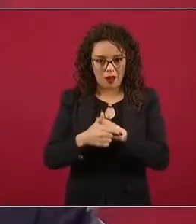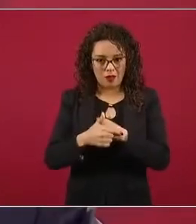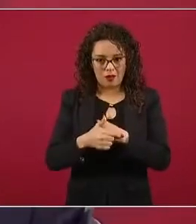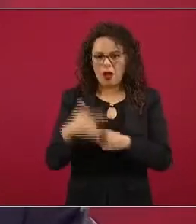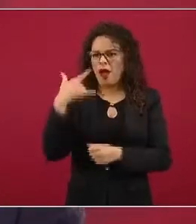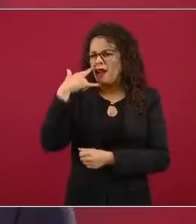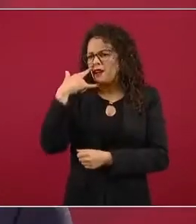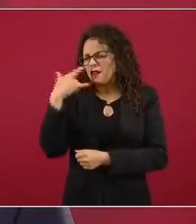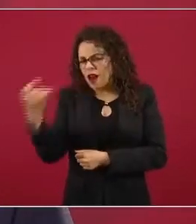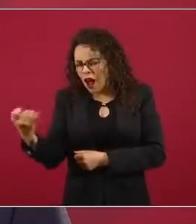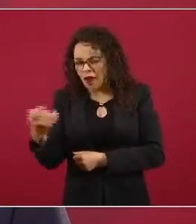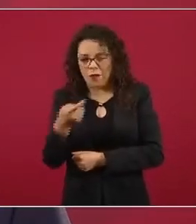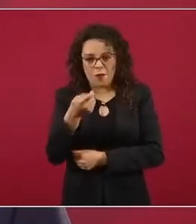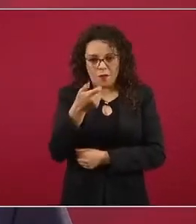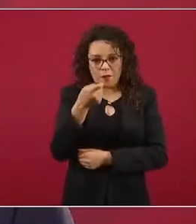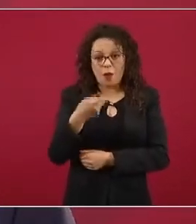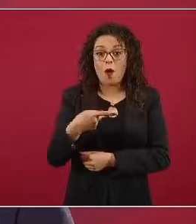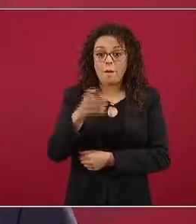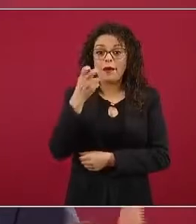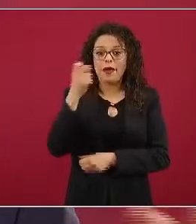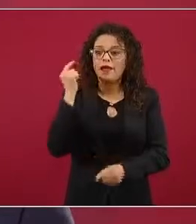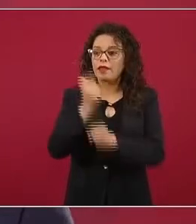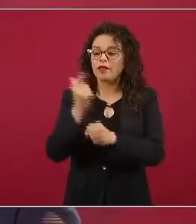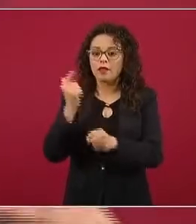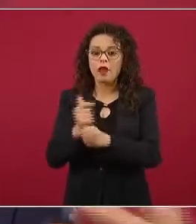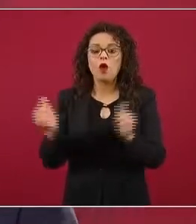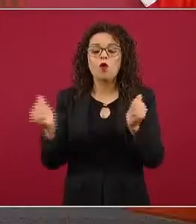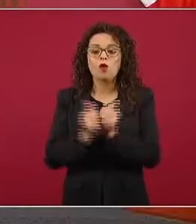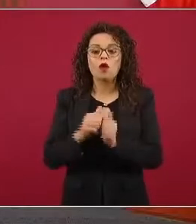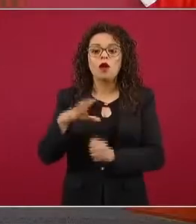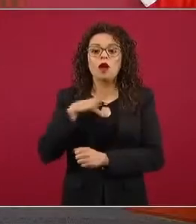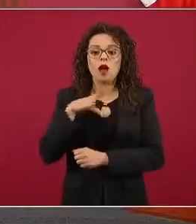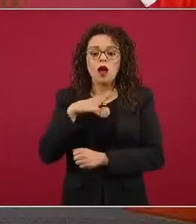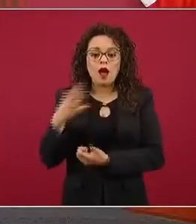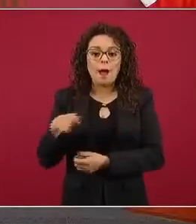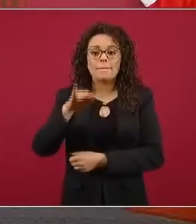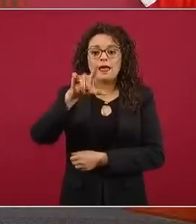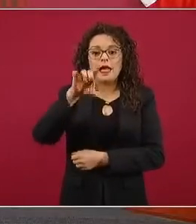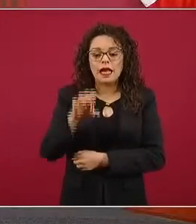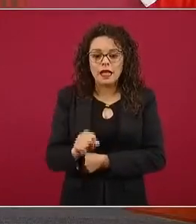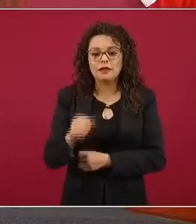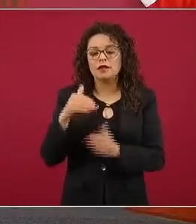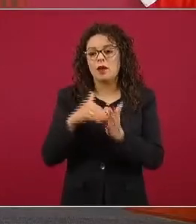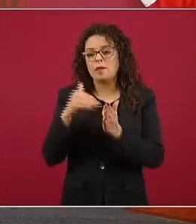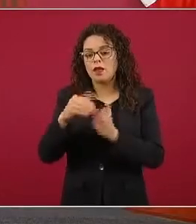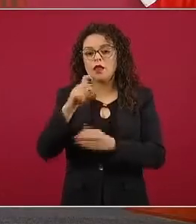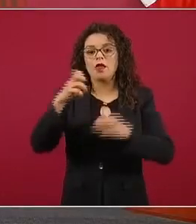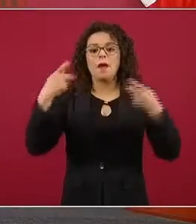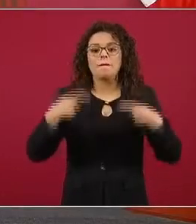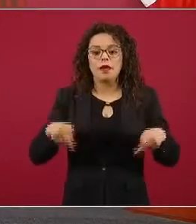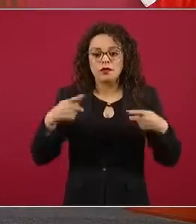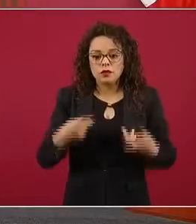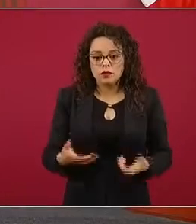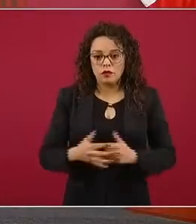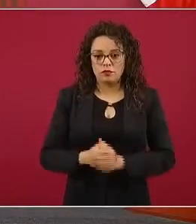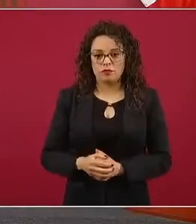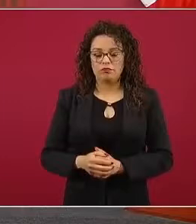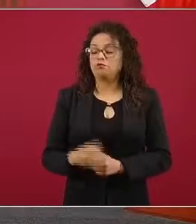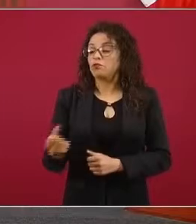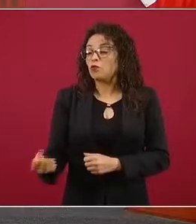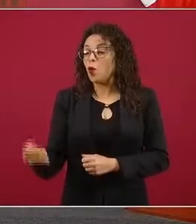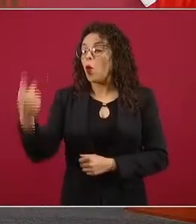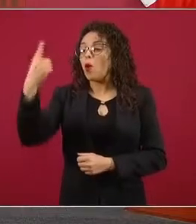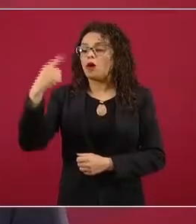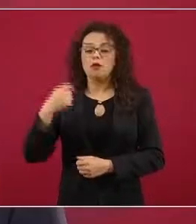miles de personas, o decenas, o centenas, o millones de personas que lo utilizan, y a lo mejor se encuentran uno, o